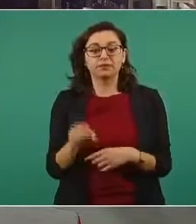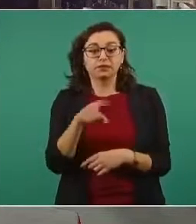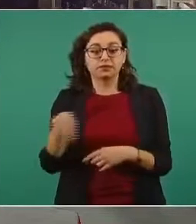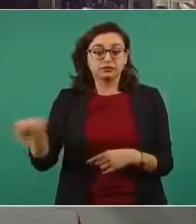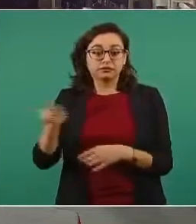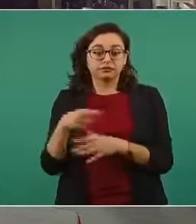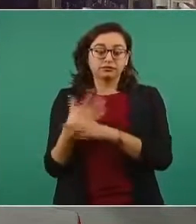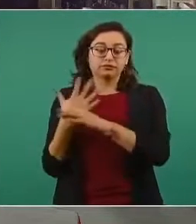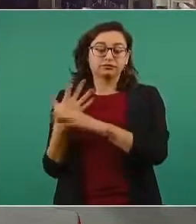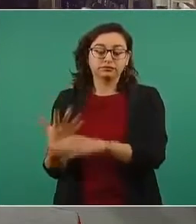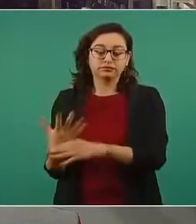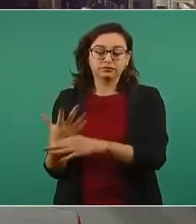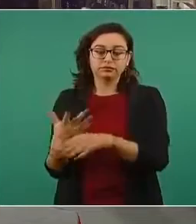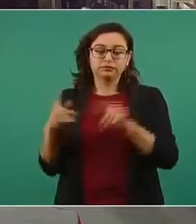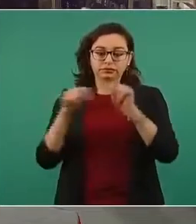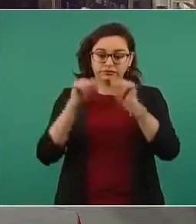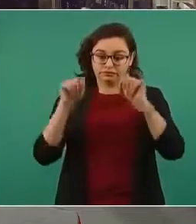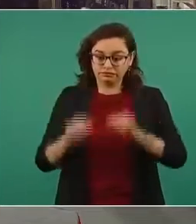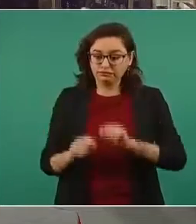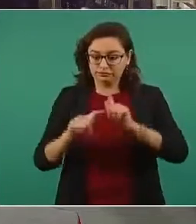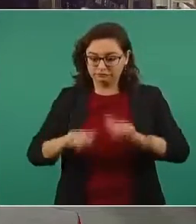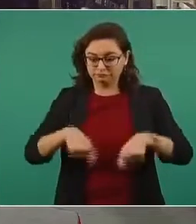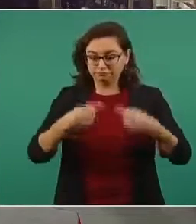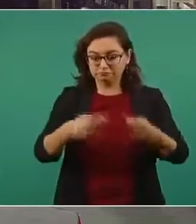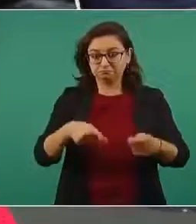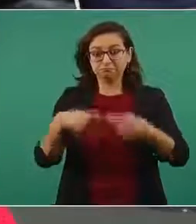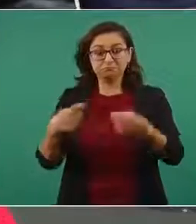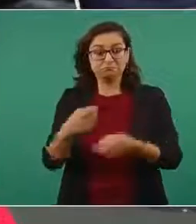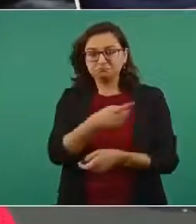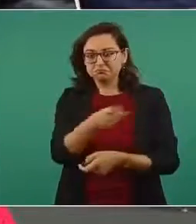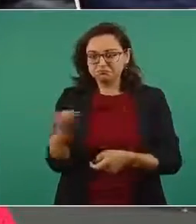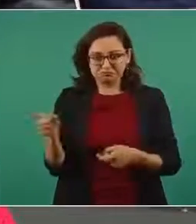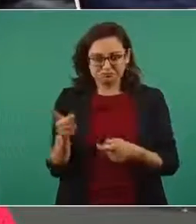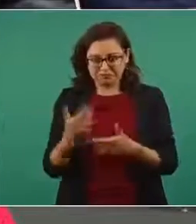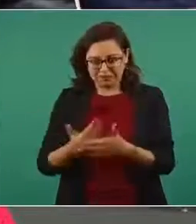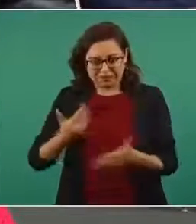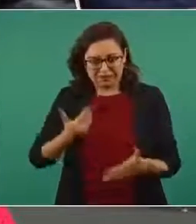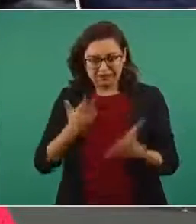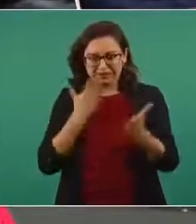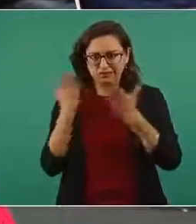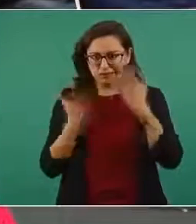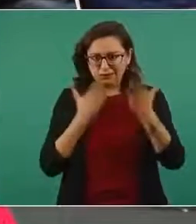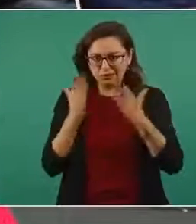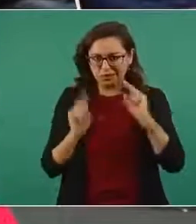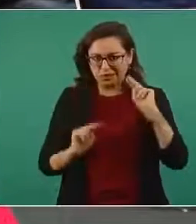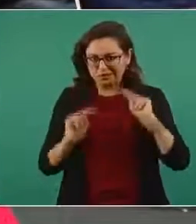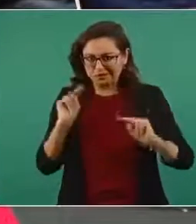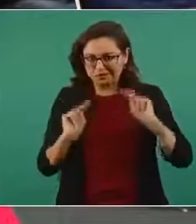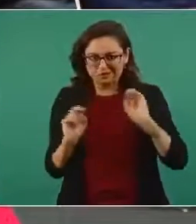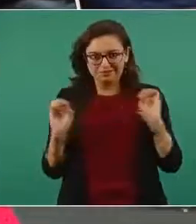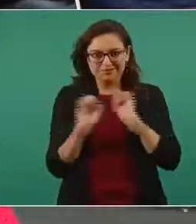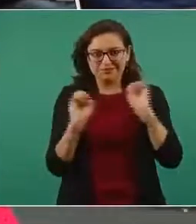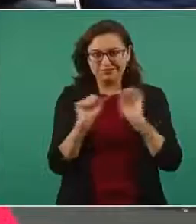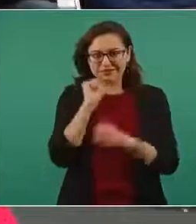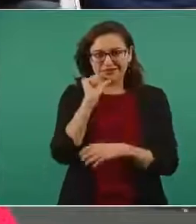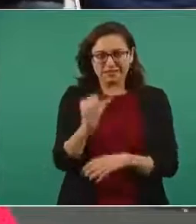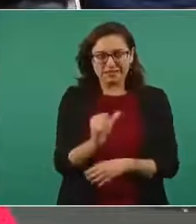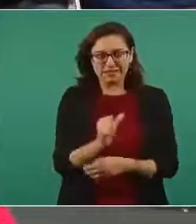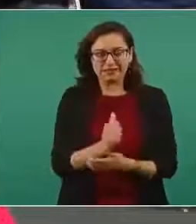de que les dieron títulos a personas que ni siquiera tenían un cierto nivel o sea como